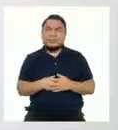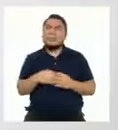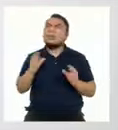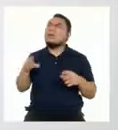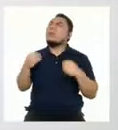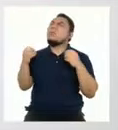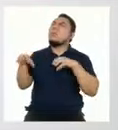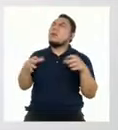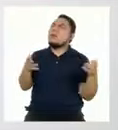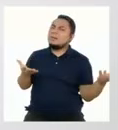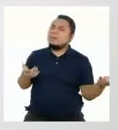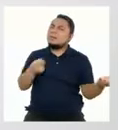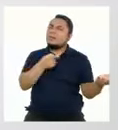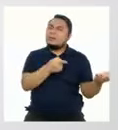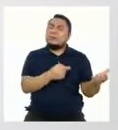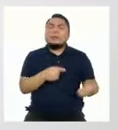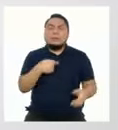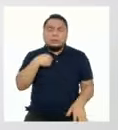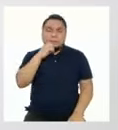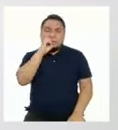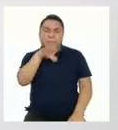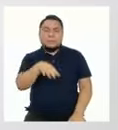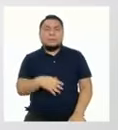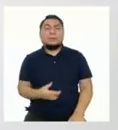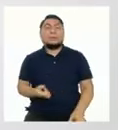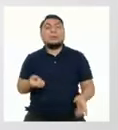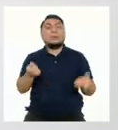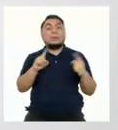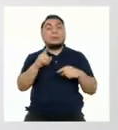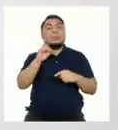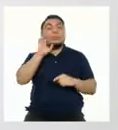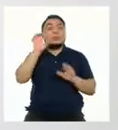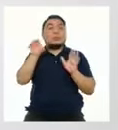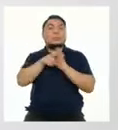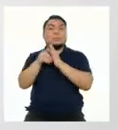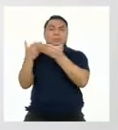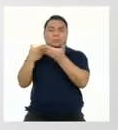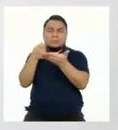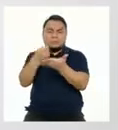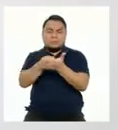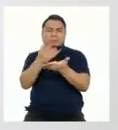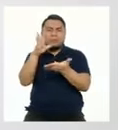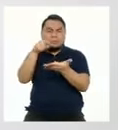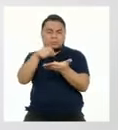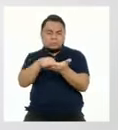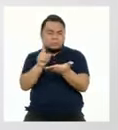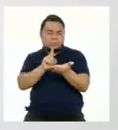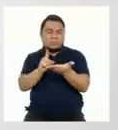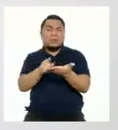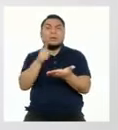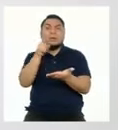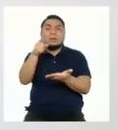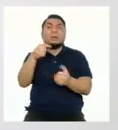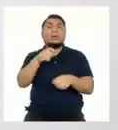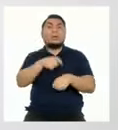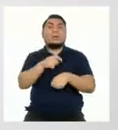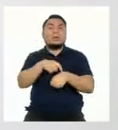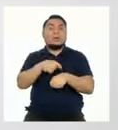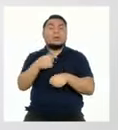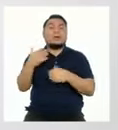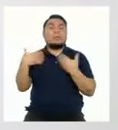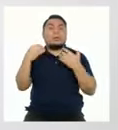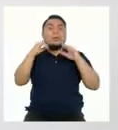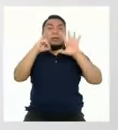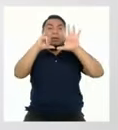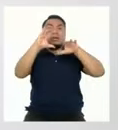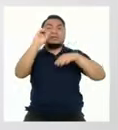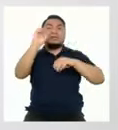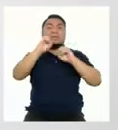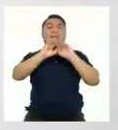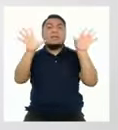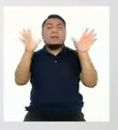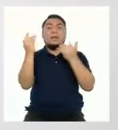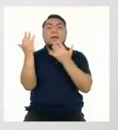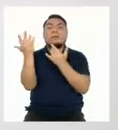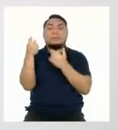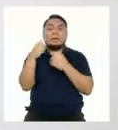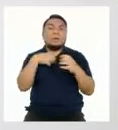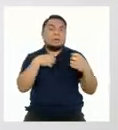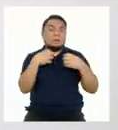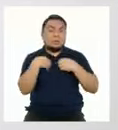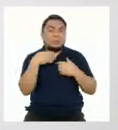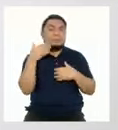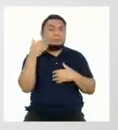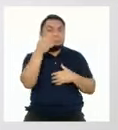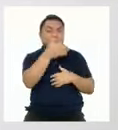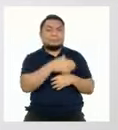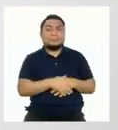Te digo una. Para cuestionar una facturación tienes un plazo no mayor de 60 días calendario